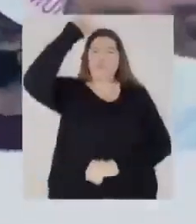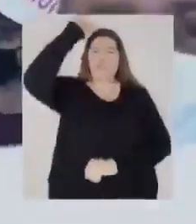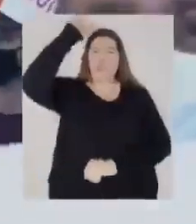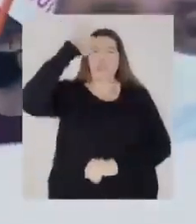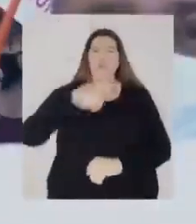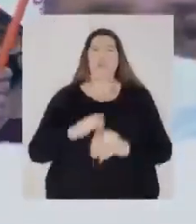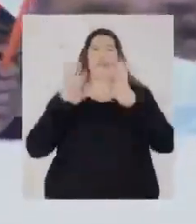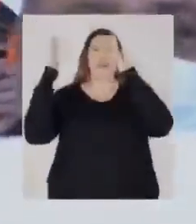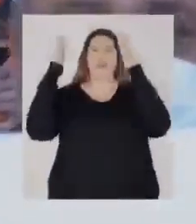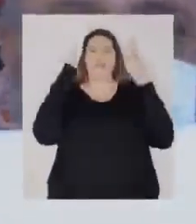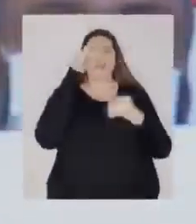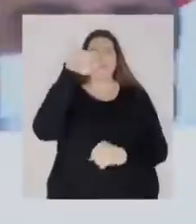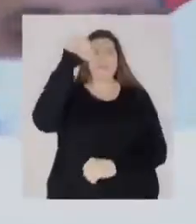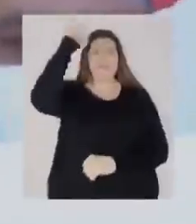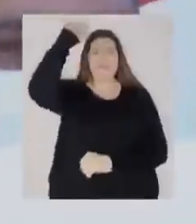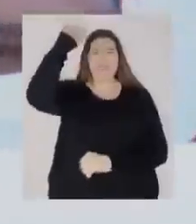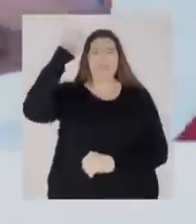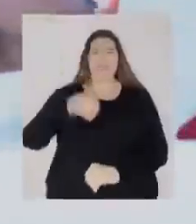¡Venceremos!